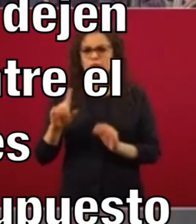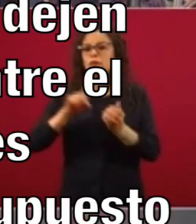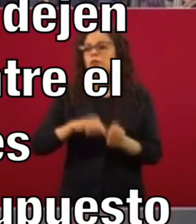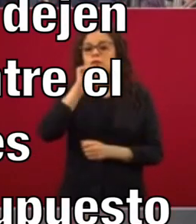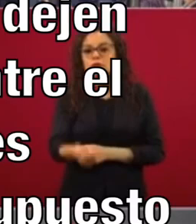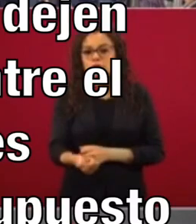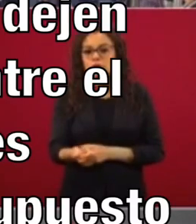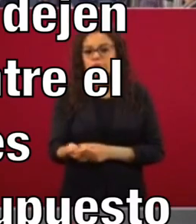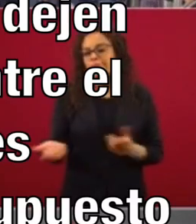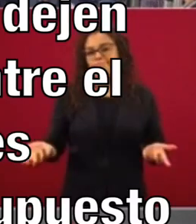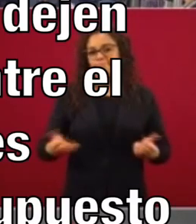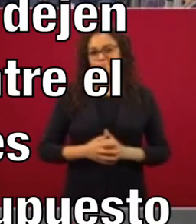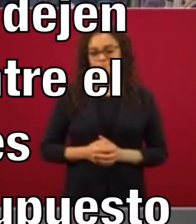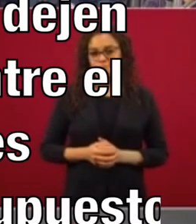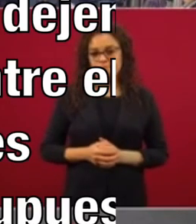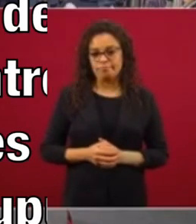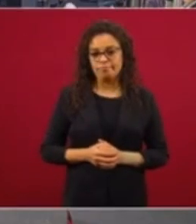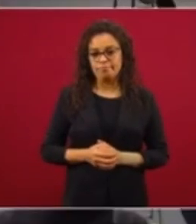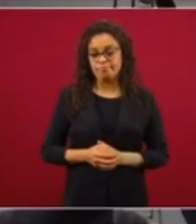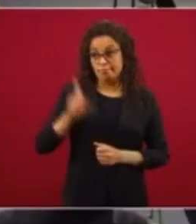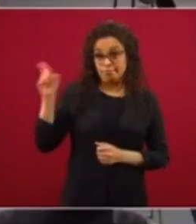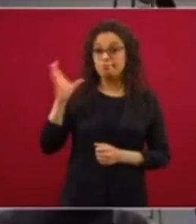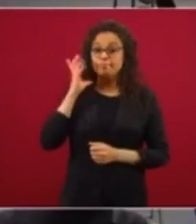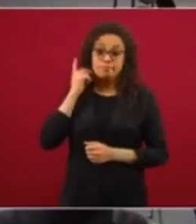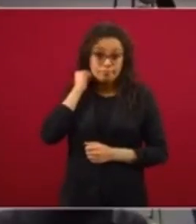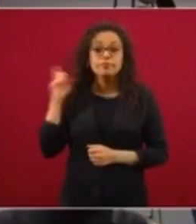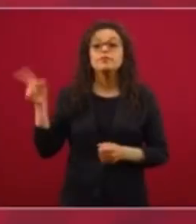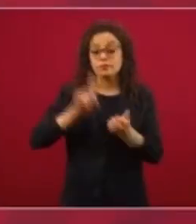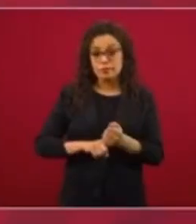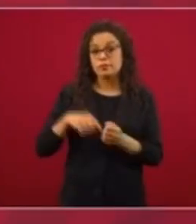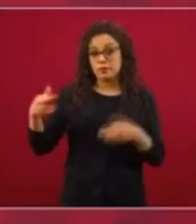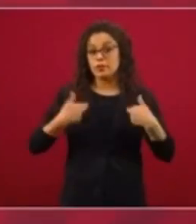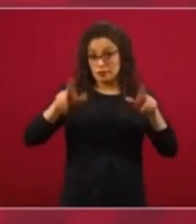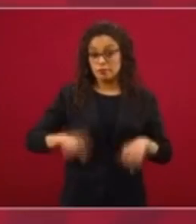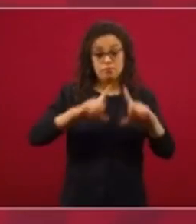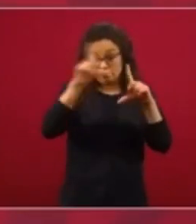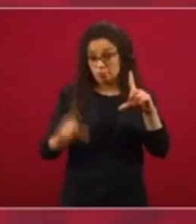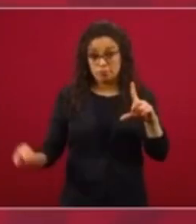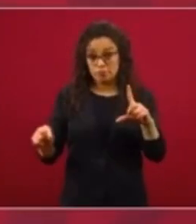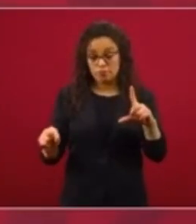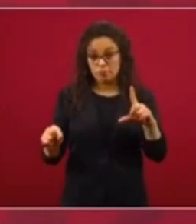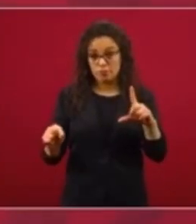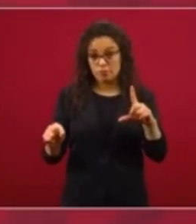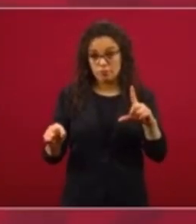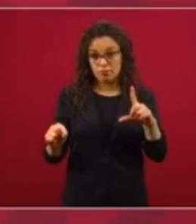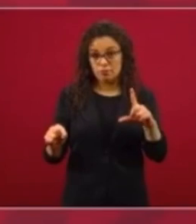O sea, porque un legislador es un representante del pueblo, no es el representante de un partido.